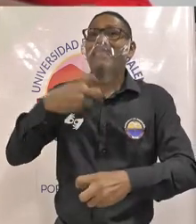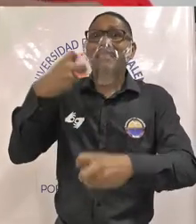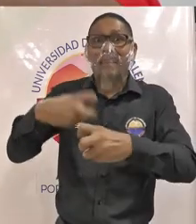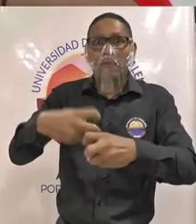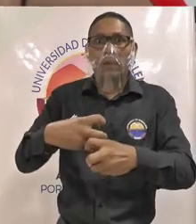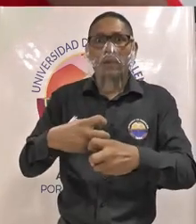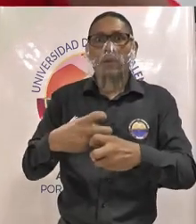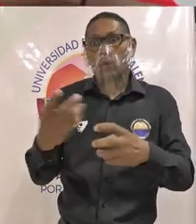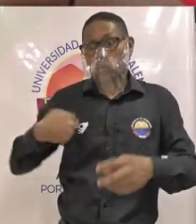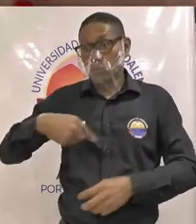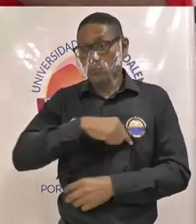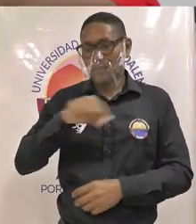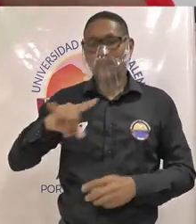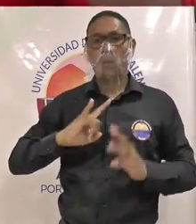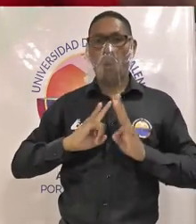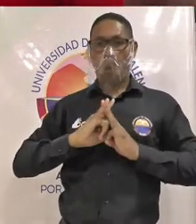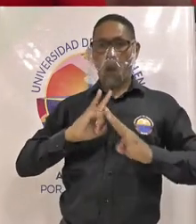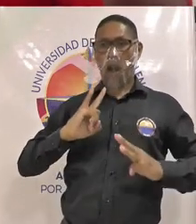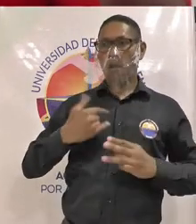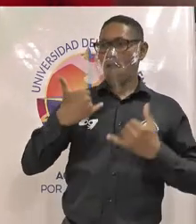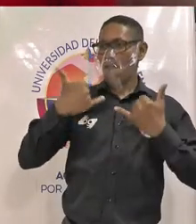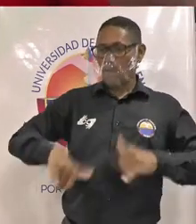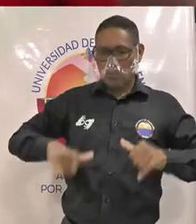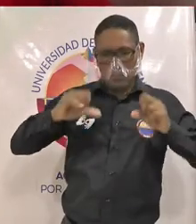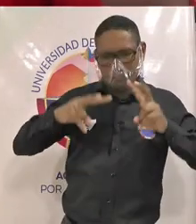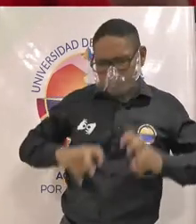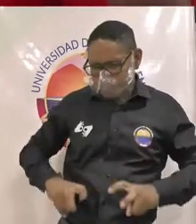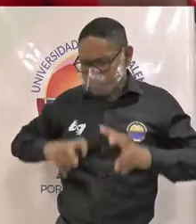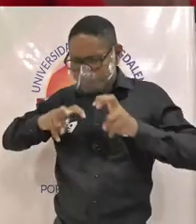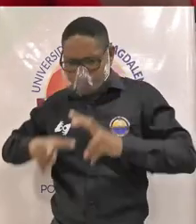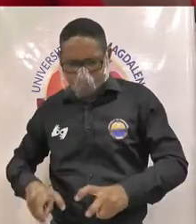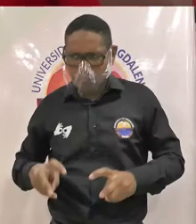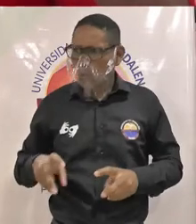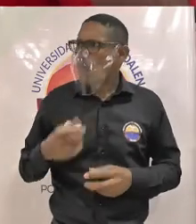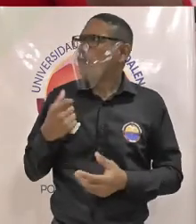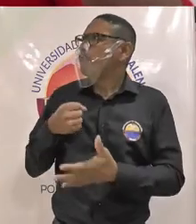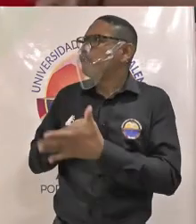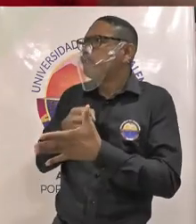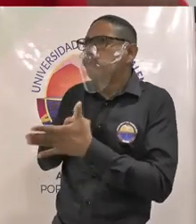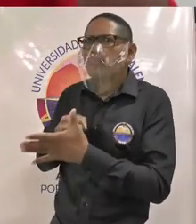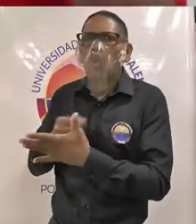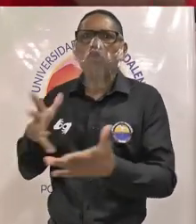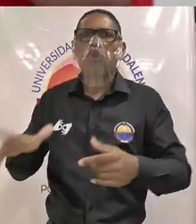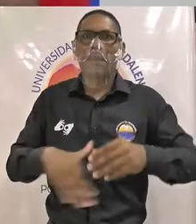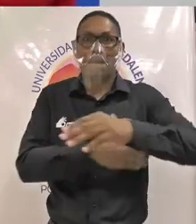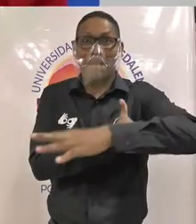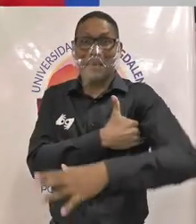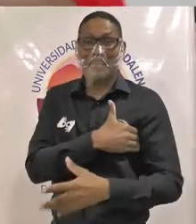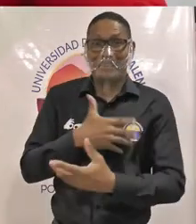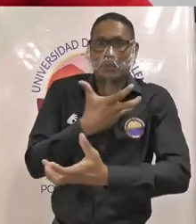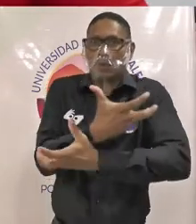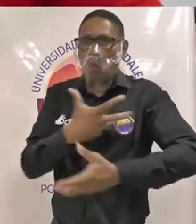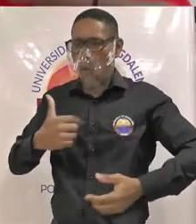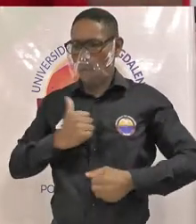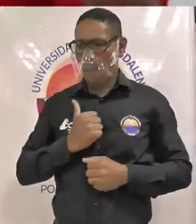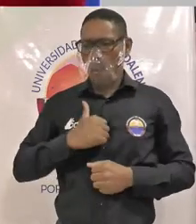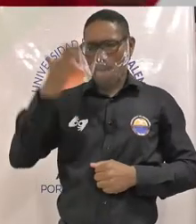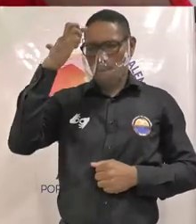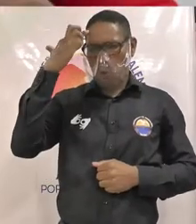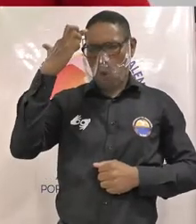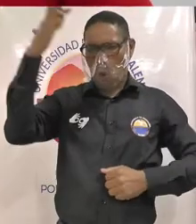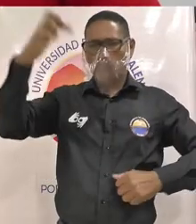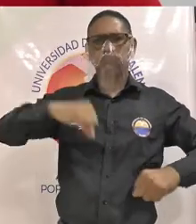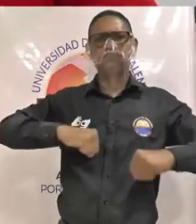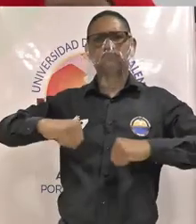Universidad del Magdalena salir a ejercer investigación y buscar esos rubros que existen en mis ciencias o a ejercer nuestra profesión así